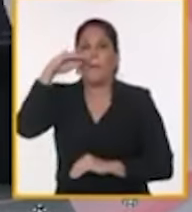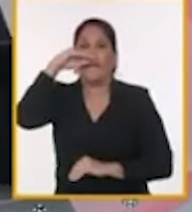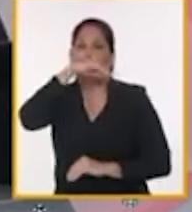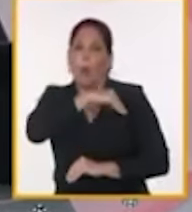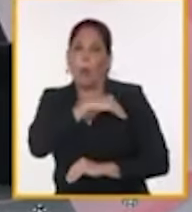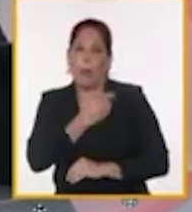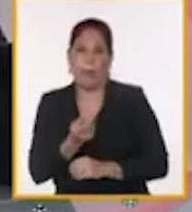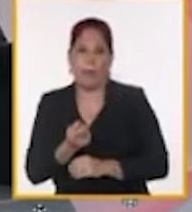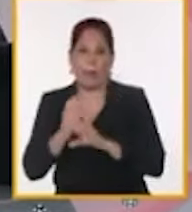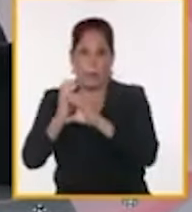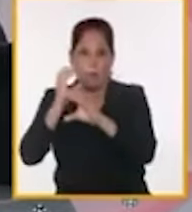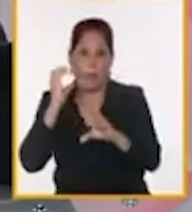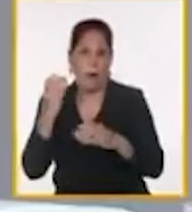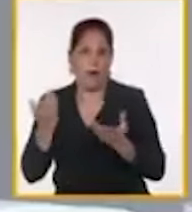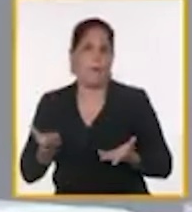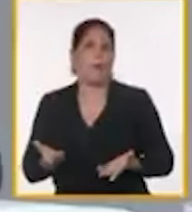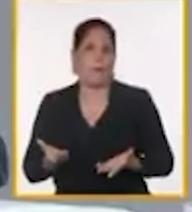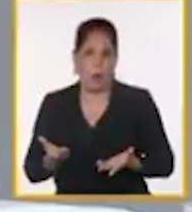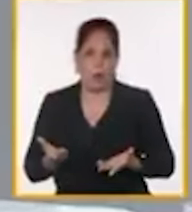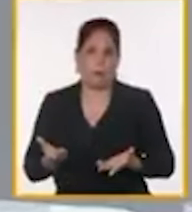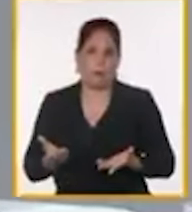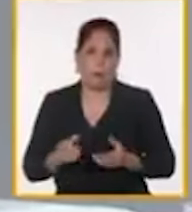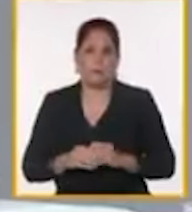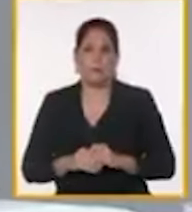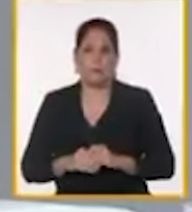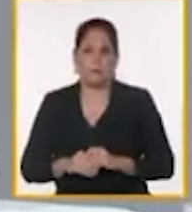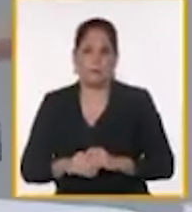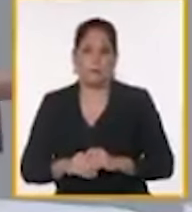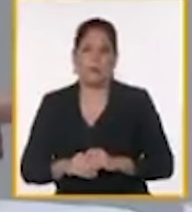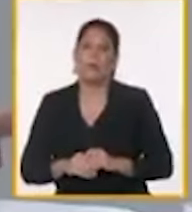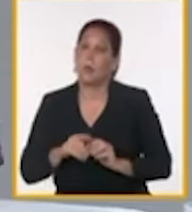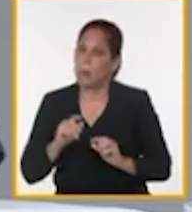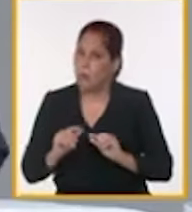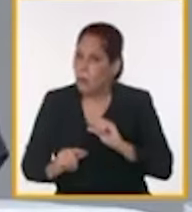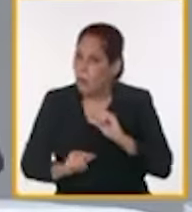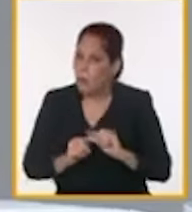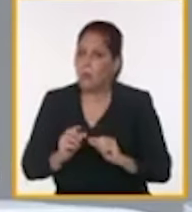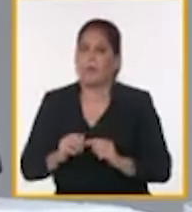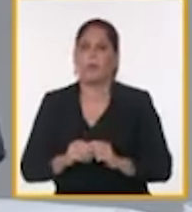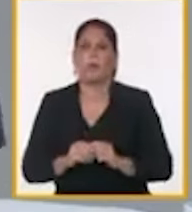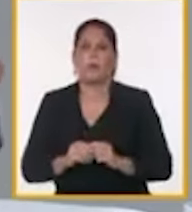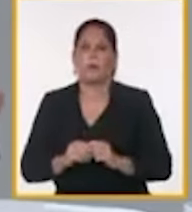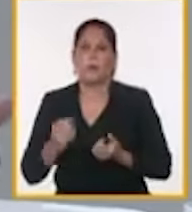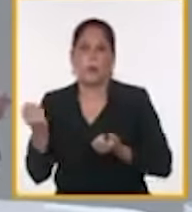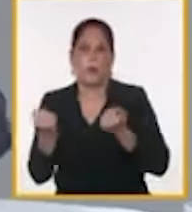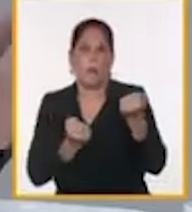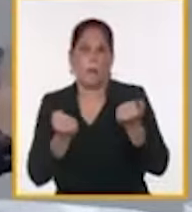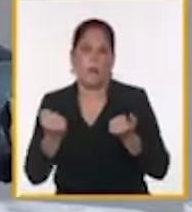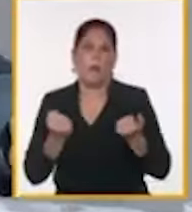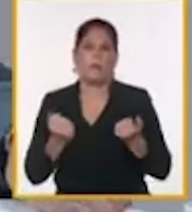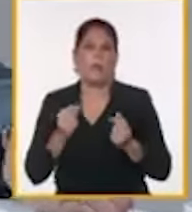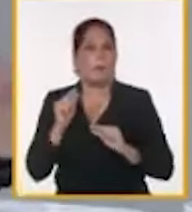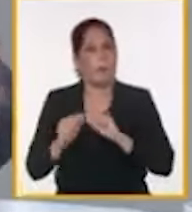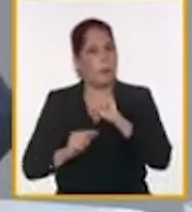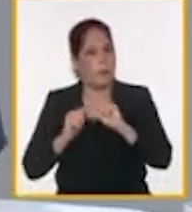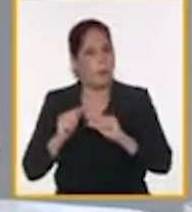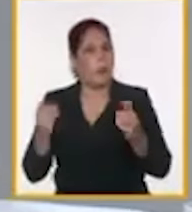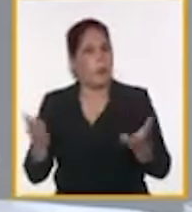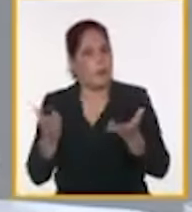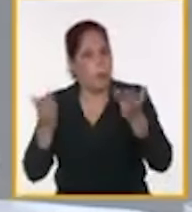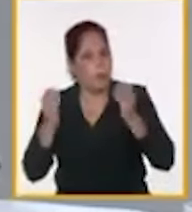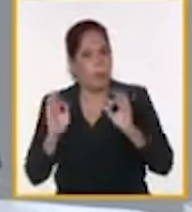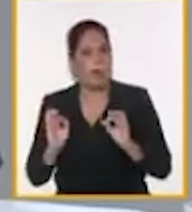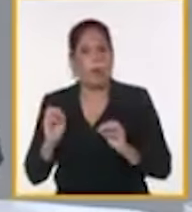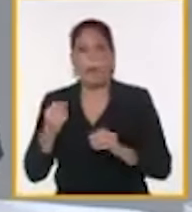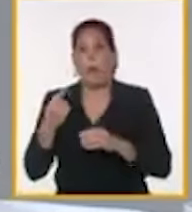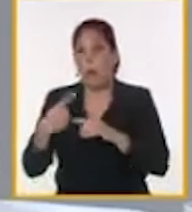parque automotor del país. uno de los propósitos. También, gradualmente, modernizar el parque de transporte automotor, ir recuperando con esos recursos que se